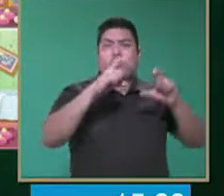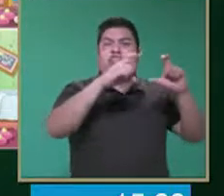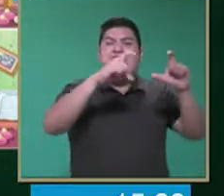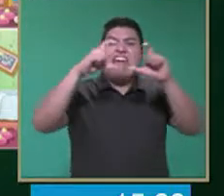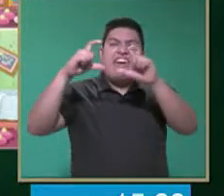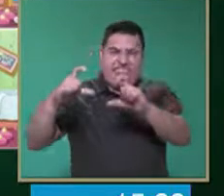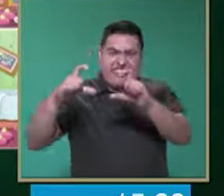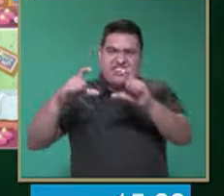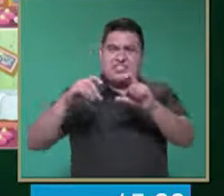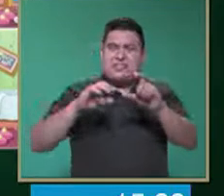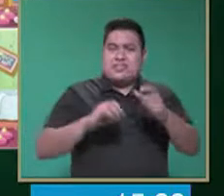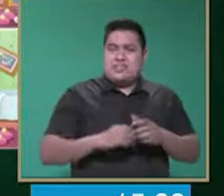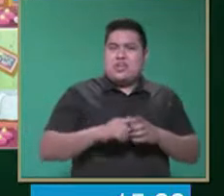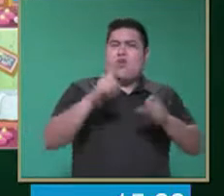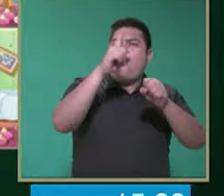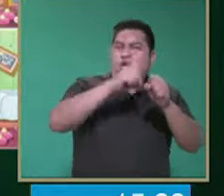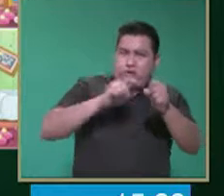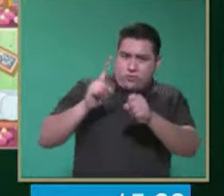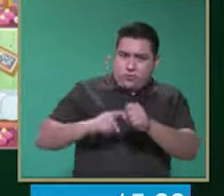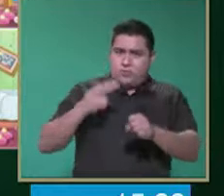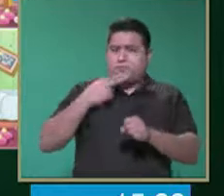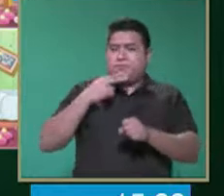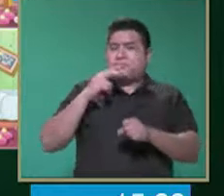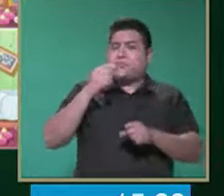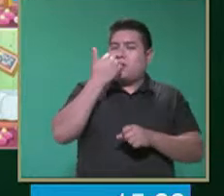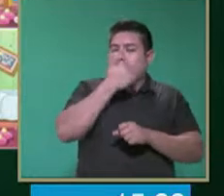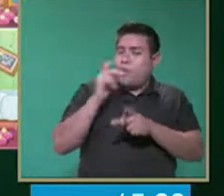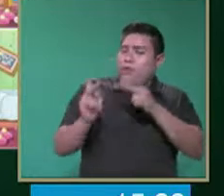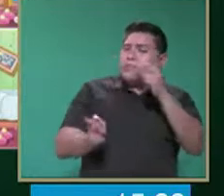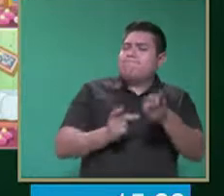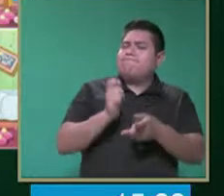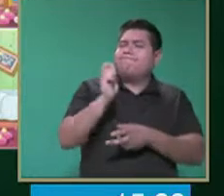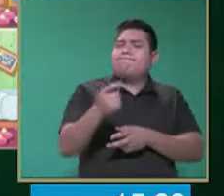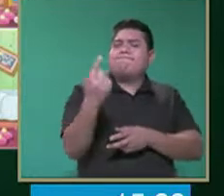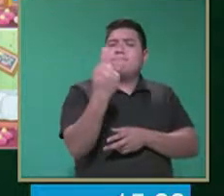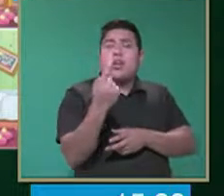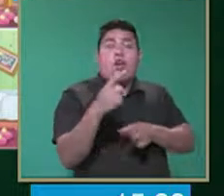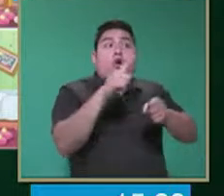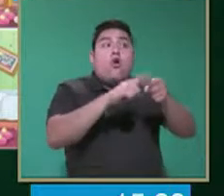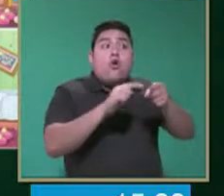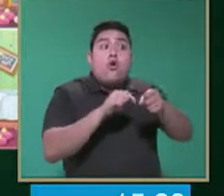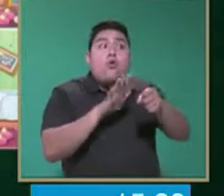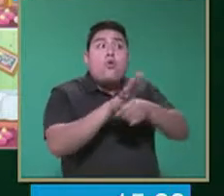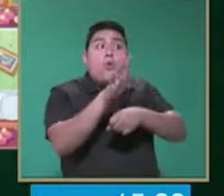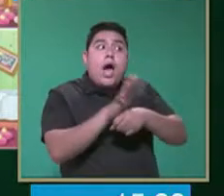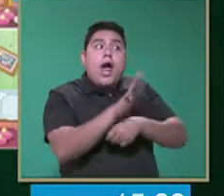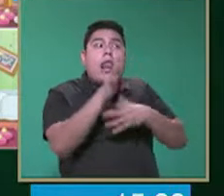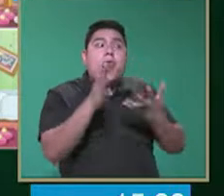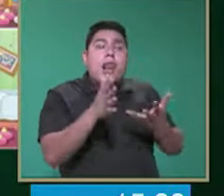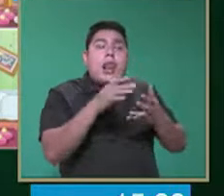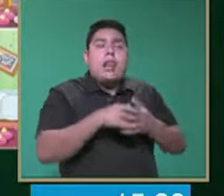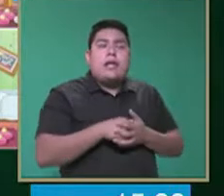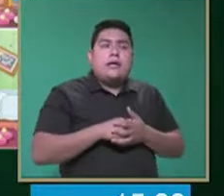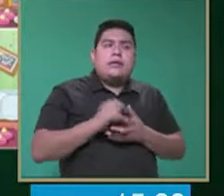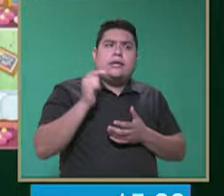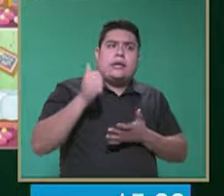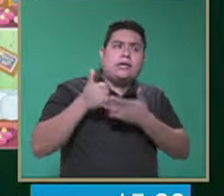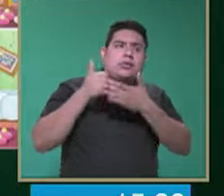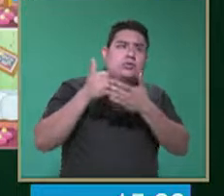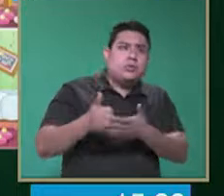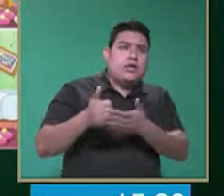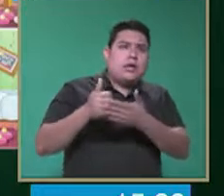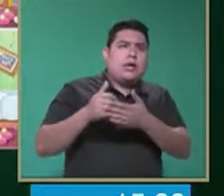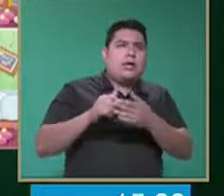claves para preguntarle al alumno qué es, de qué color es, ¿verdad? Y de esta forma favorecer esa